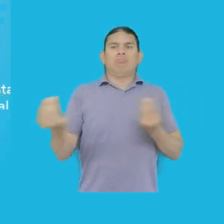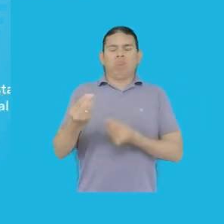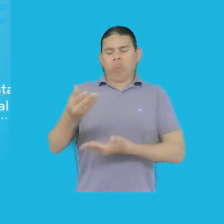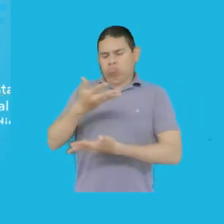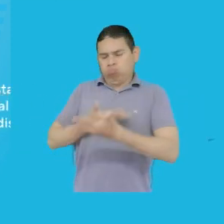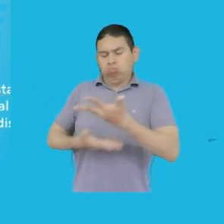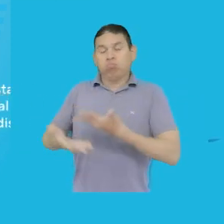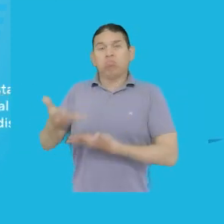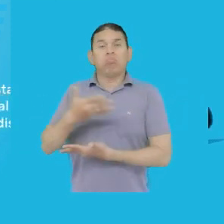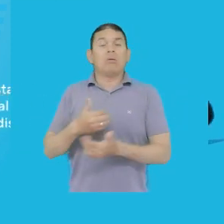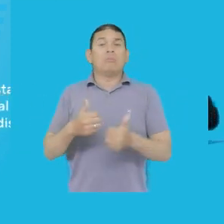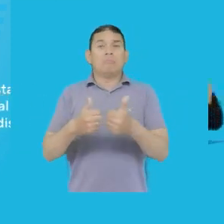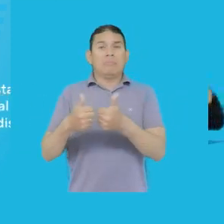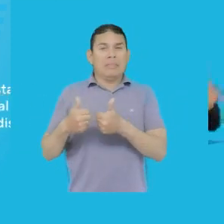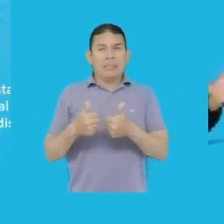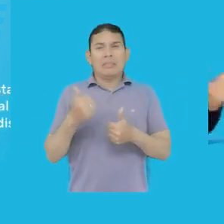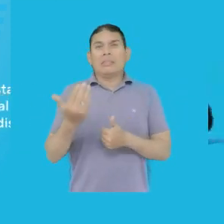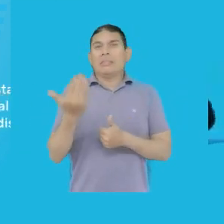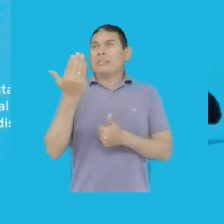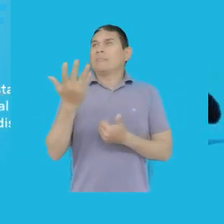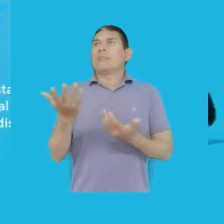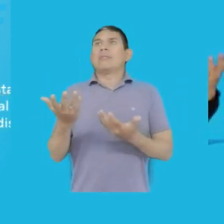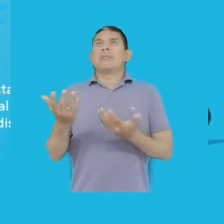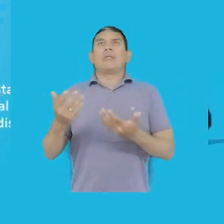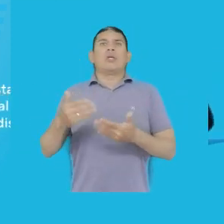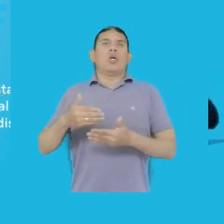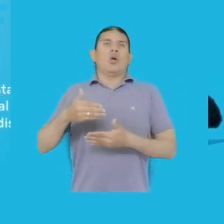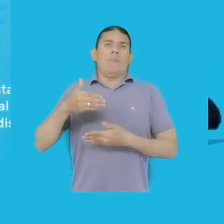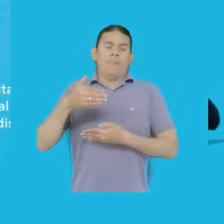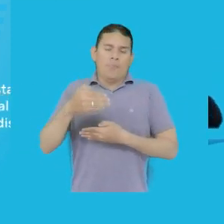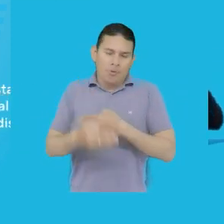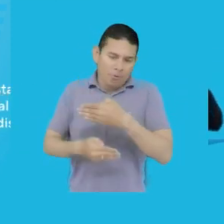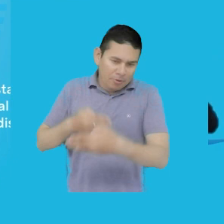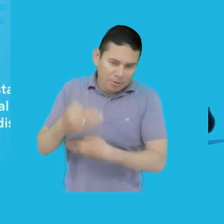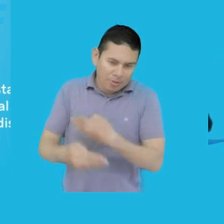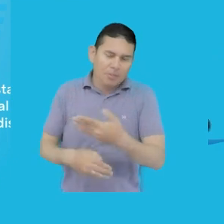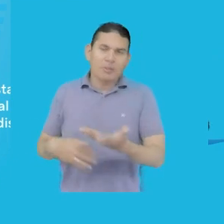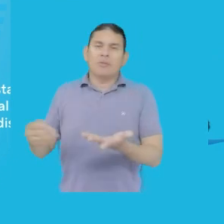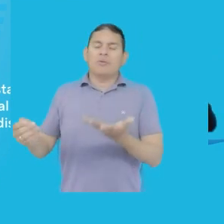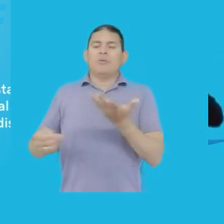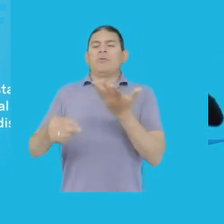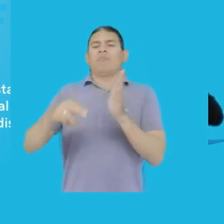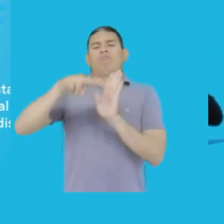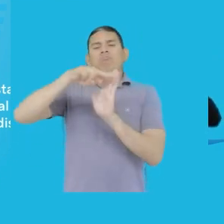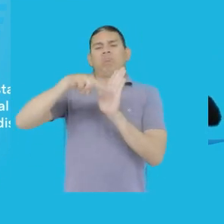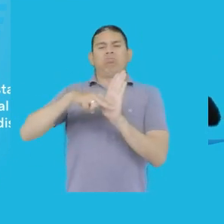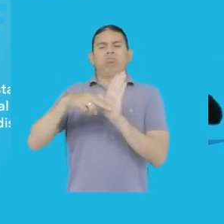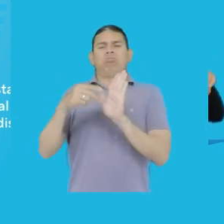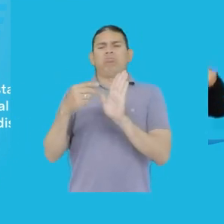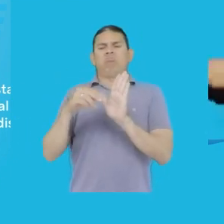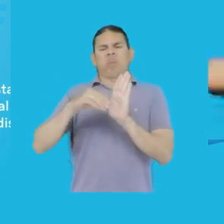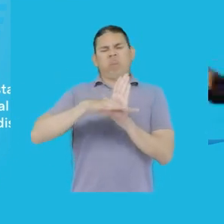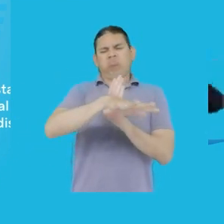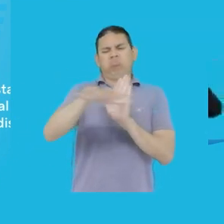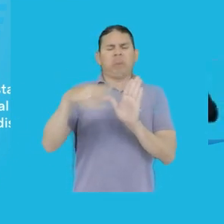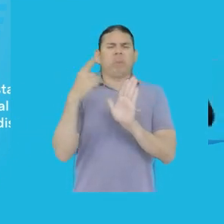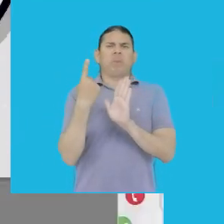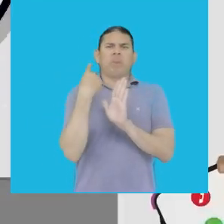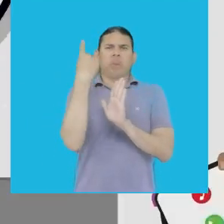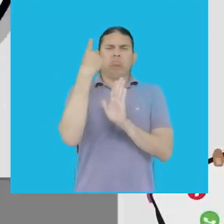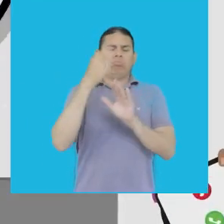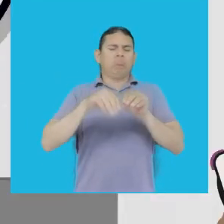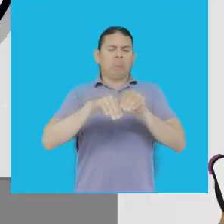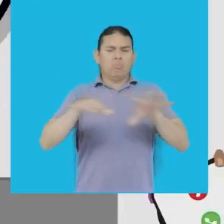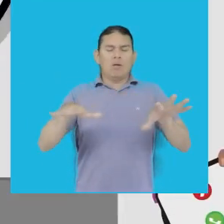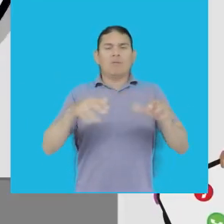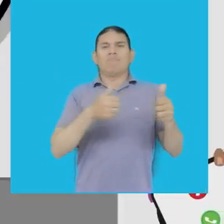este comité de discapacidad pues se llegue a generar un proceso de política pública con estos nueve pasos que también